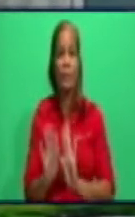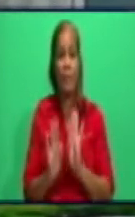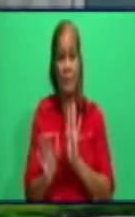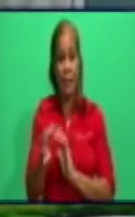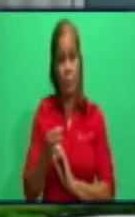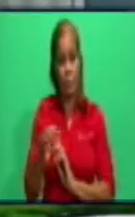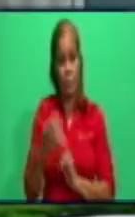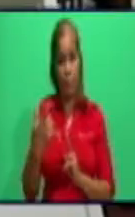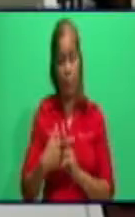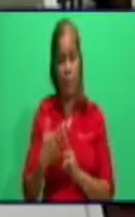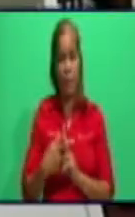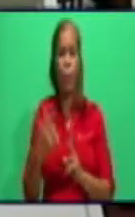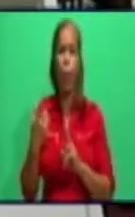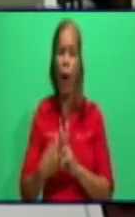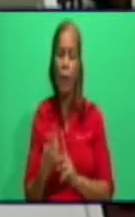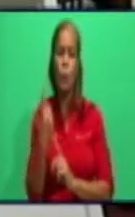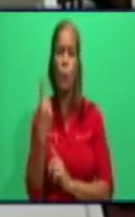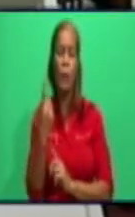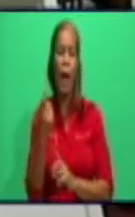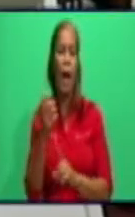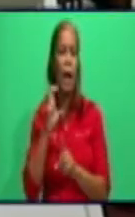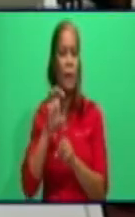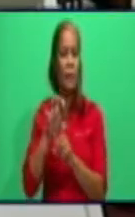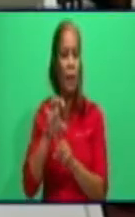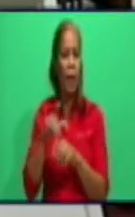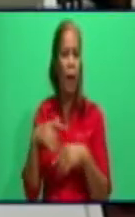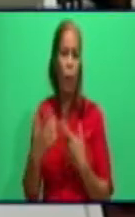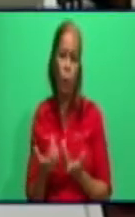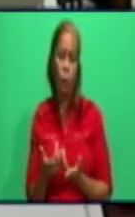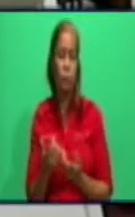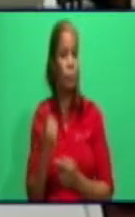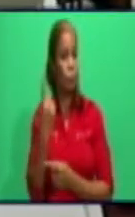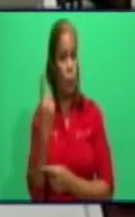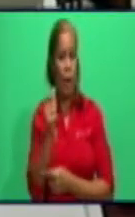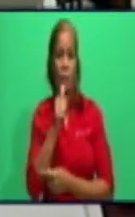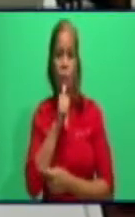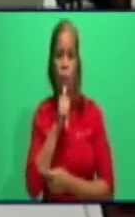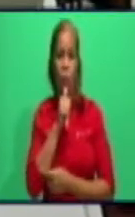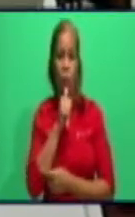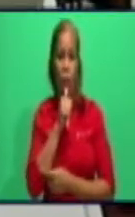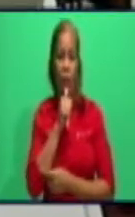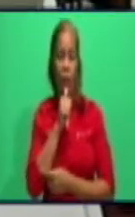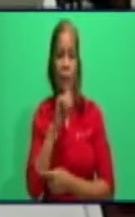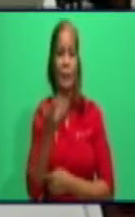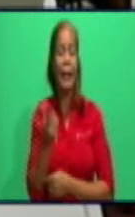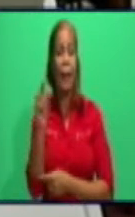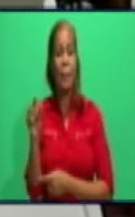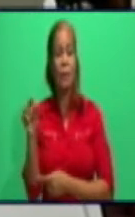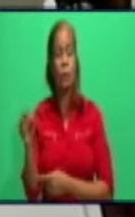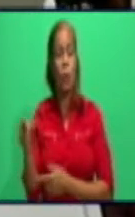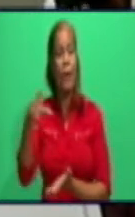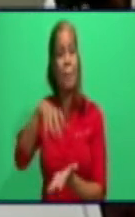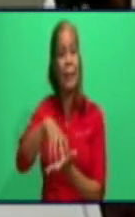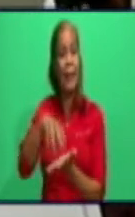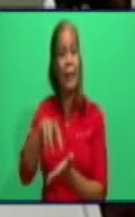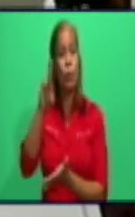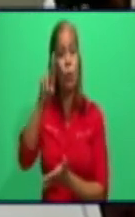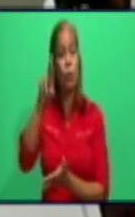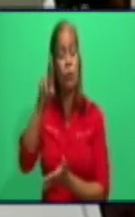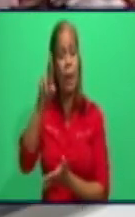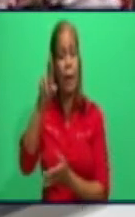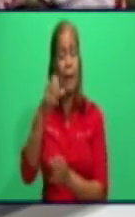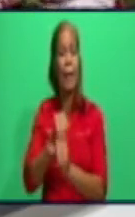hay una queja, mercado, o una inquietud, vamos a llamarlo así, los núcleos del mercado de Rosa la Bayamesa, son 200